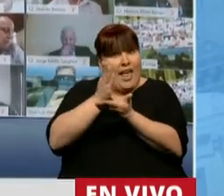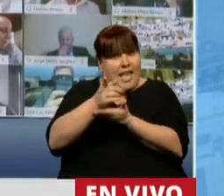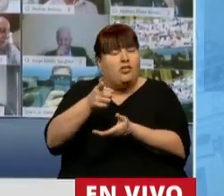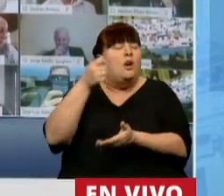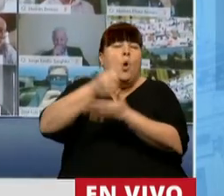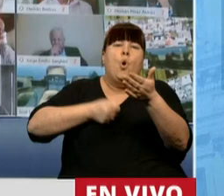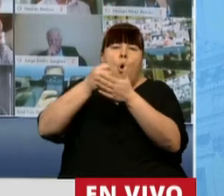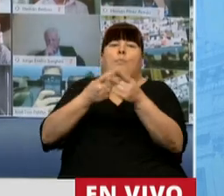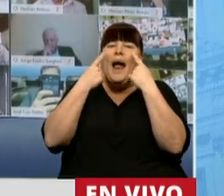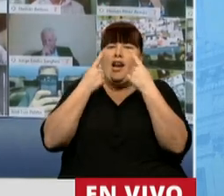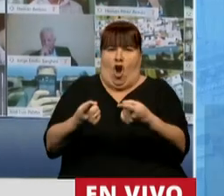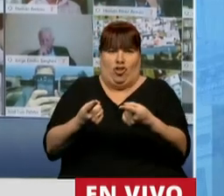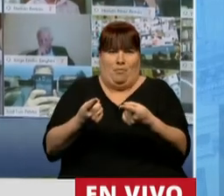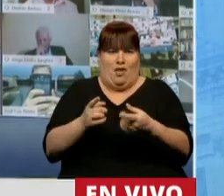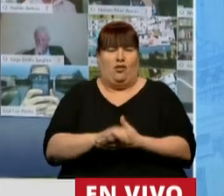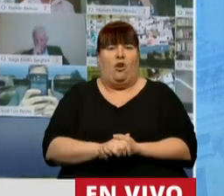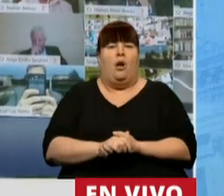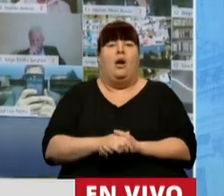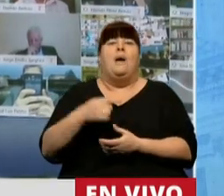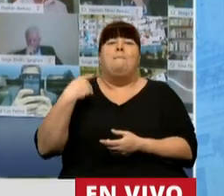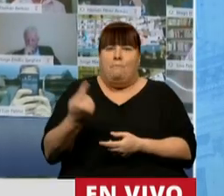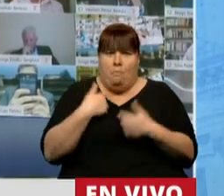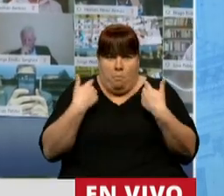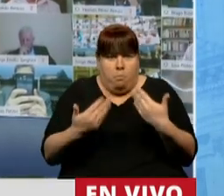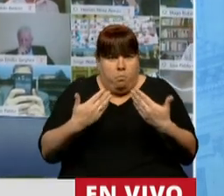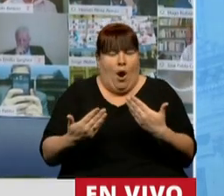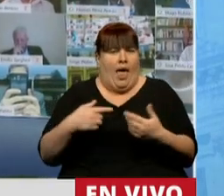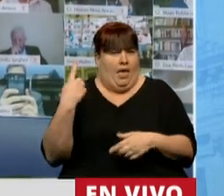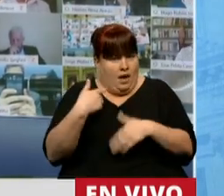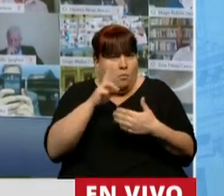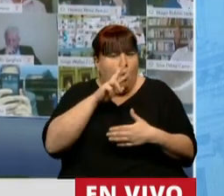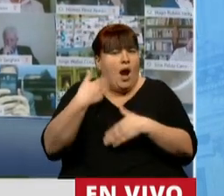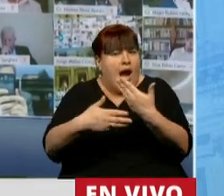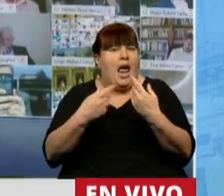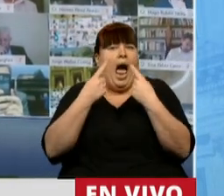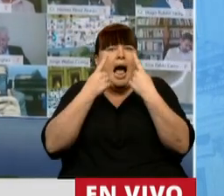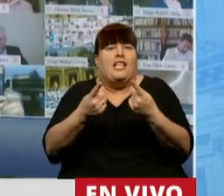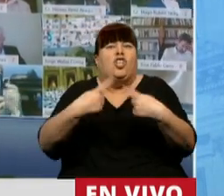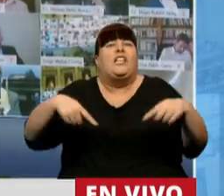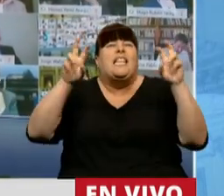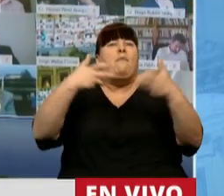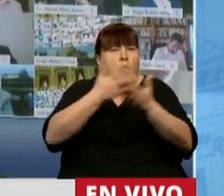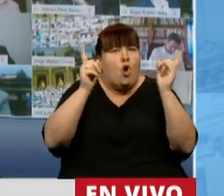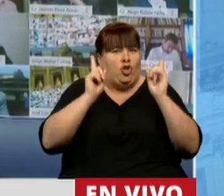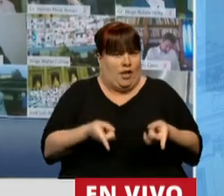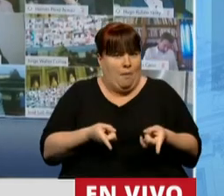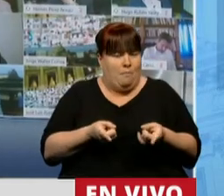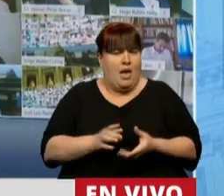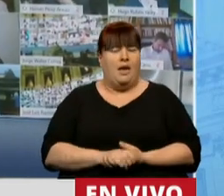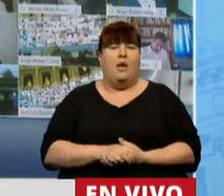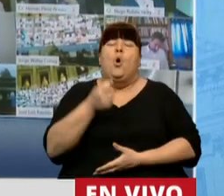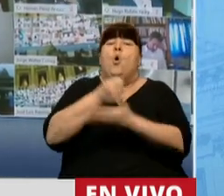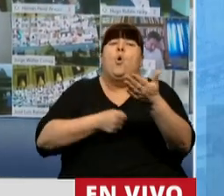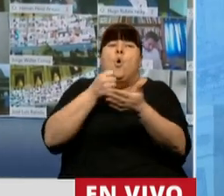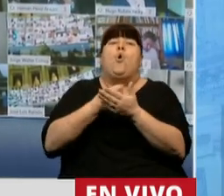fue la lucha por el reconocimiento a nuestra capacidad, a la capacidad de las mujeres de atender los asuntos públicos. Fue